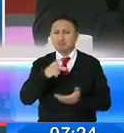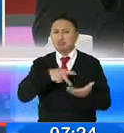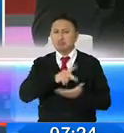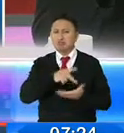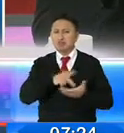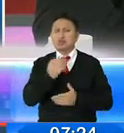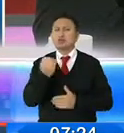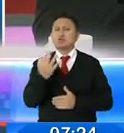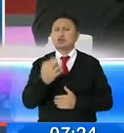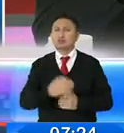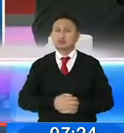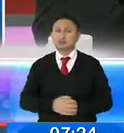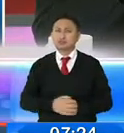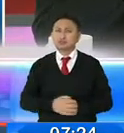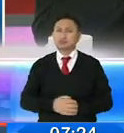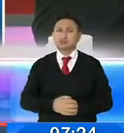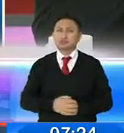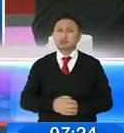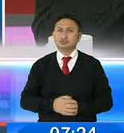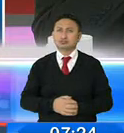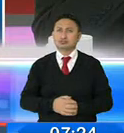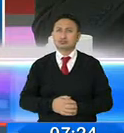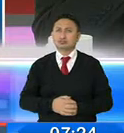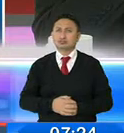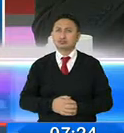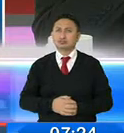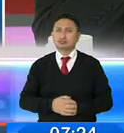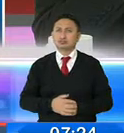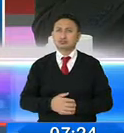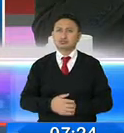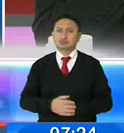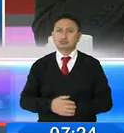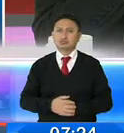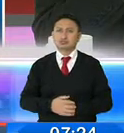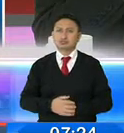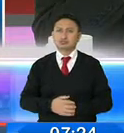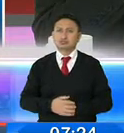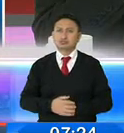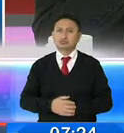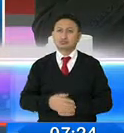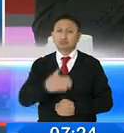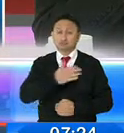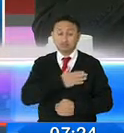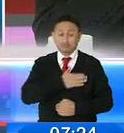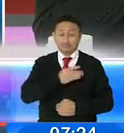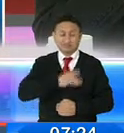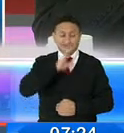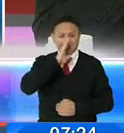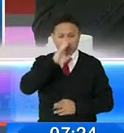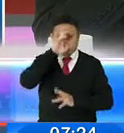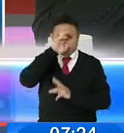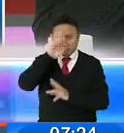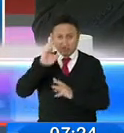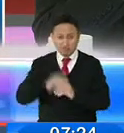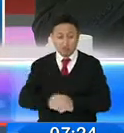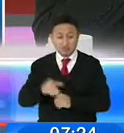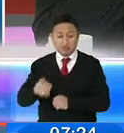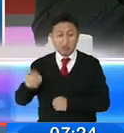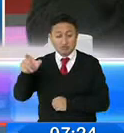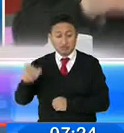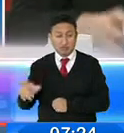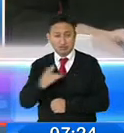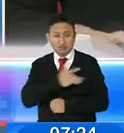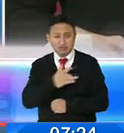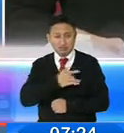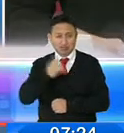si son miles y pico de empresas. Sí, Roberto, nosotros siempre somos muy respetuosos con el sentir, el